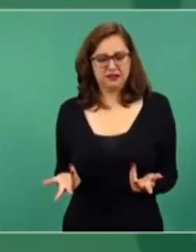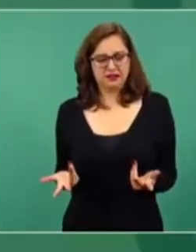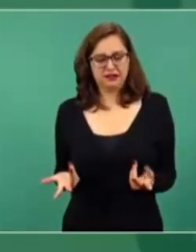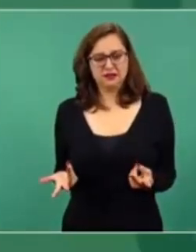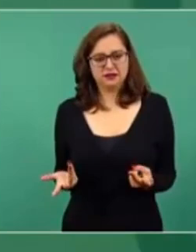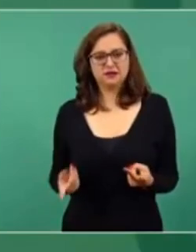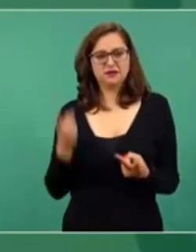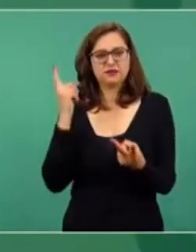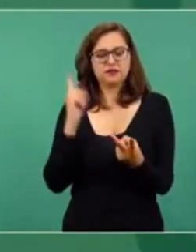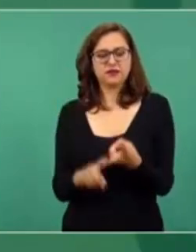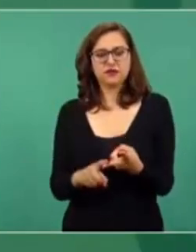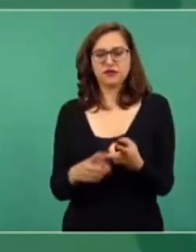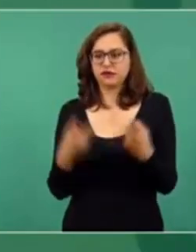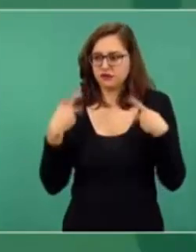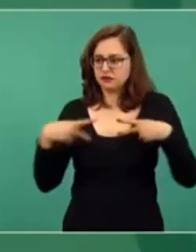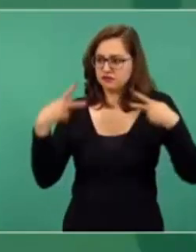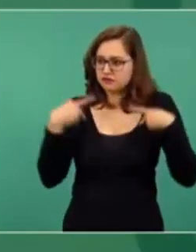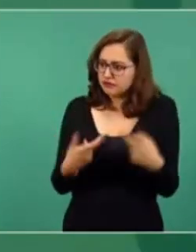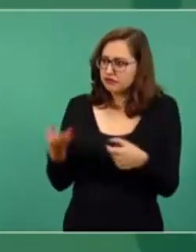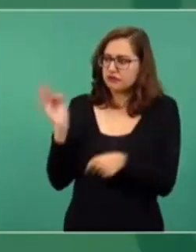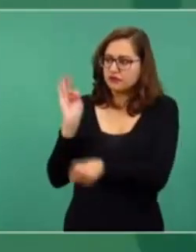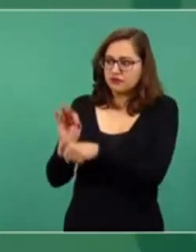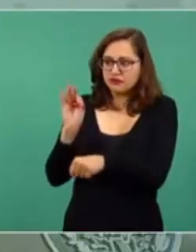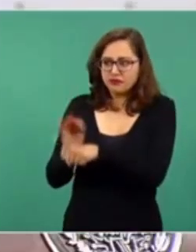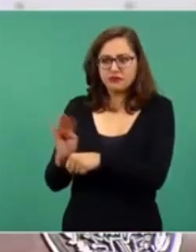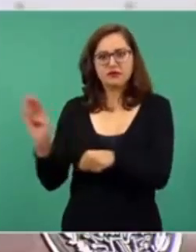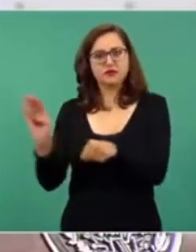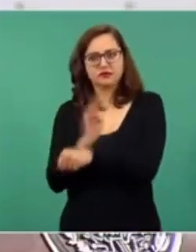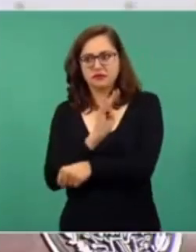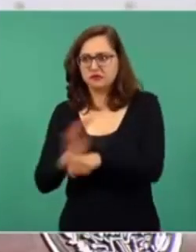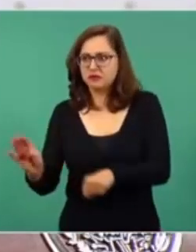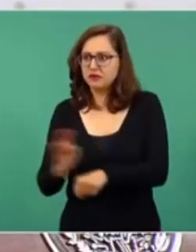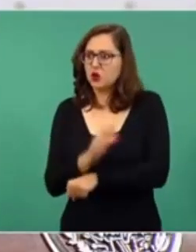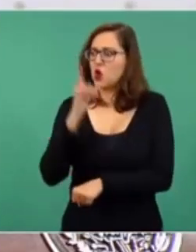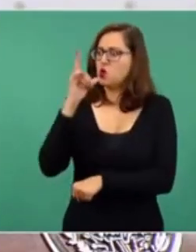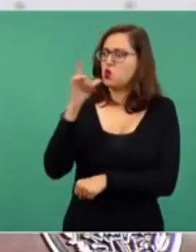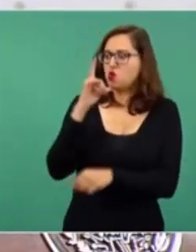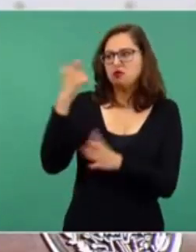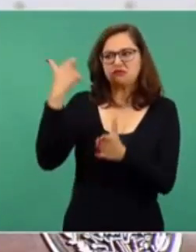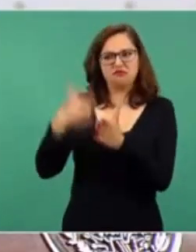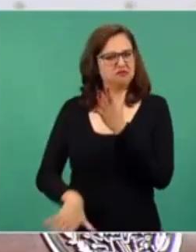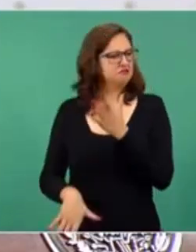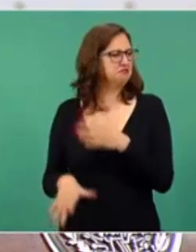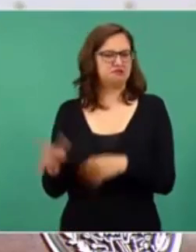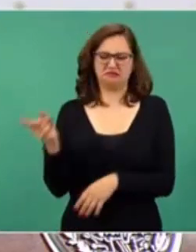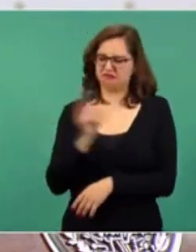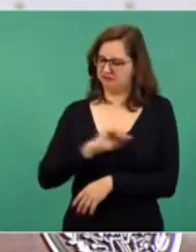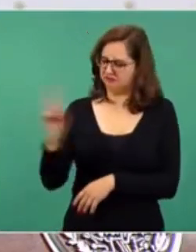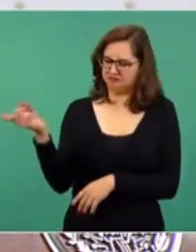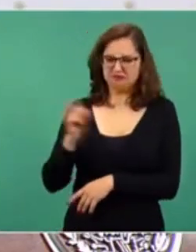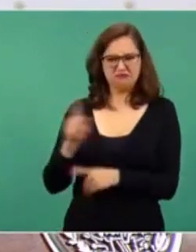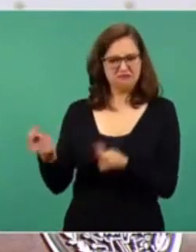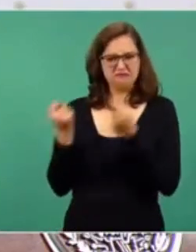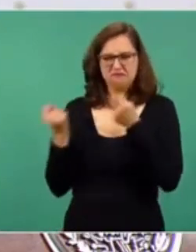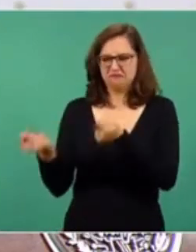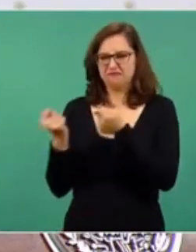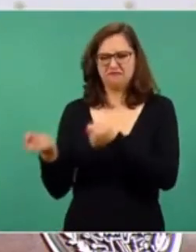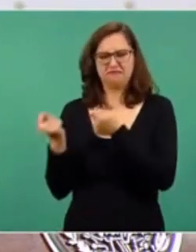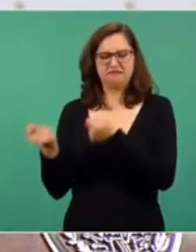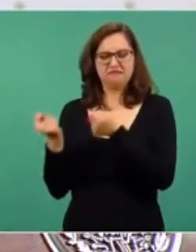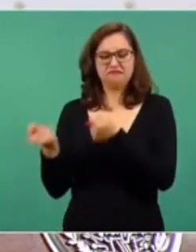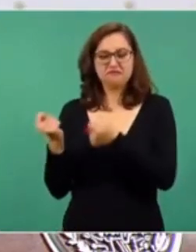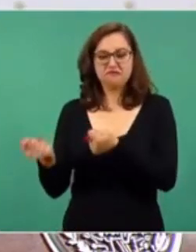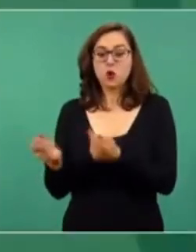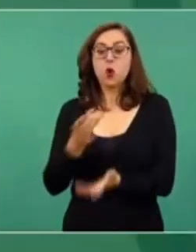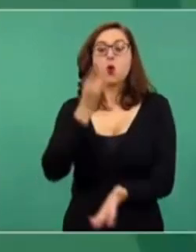la gente, que no aumente el precio de la luz, a ellos lo que les importa